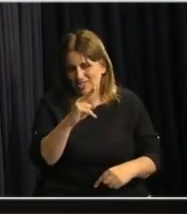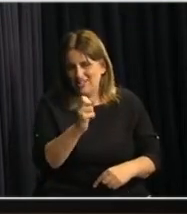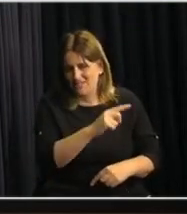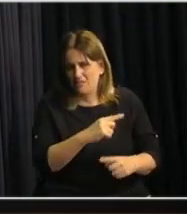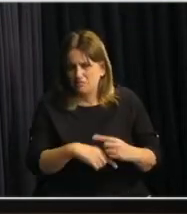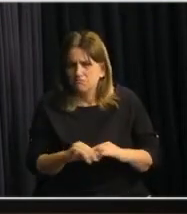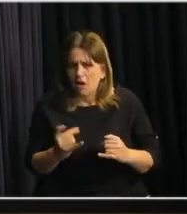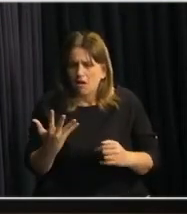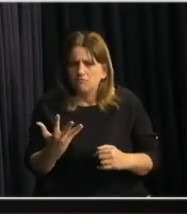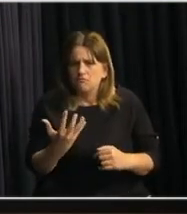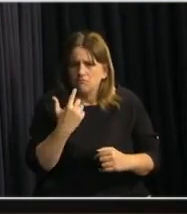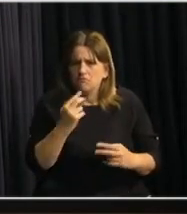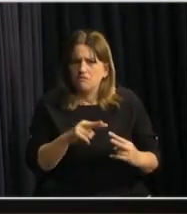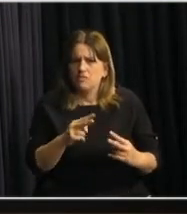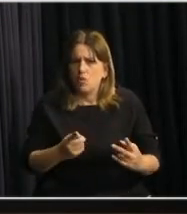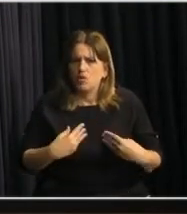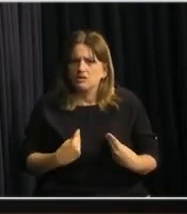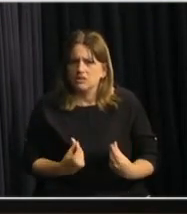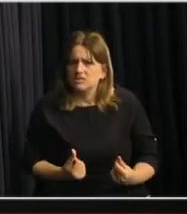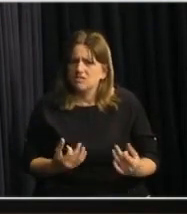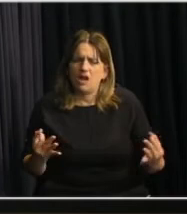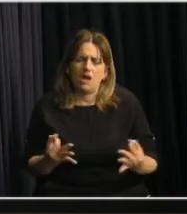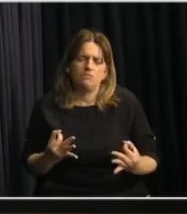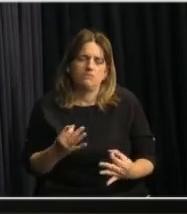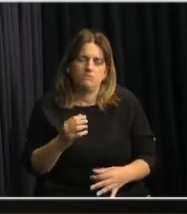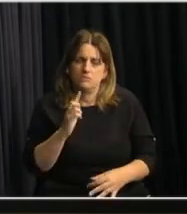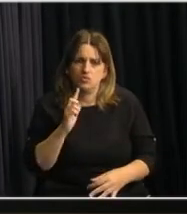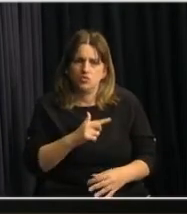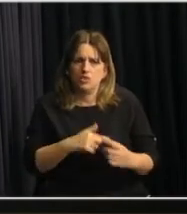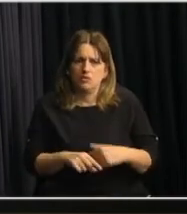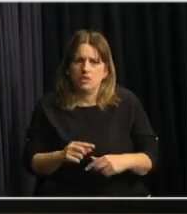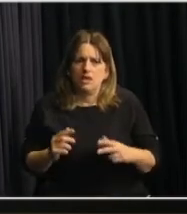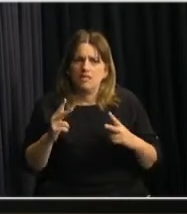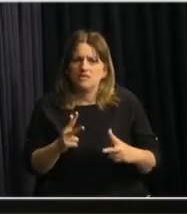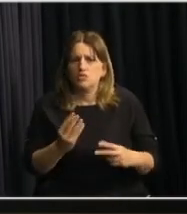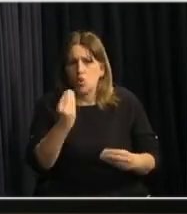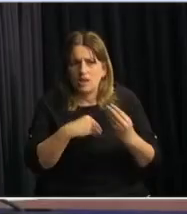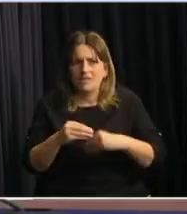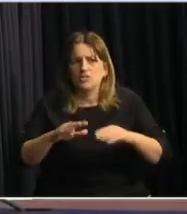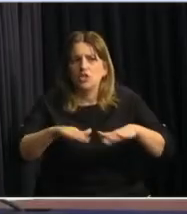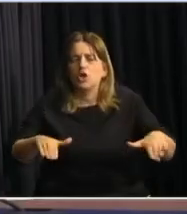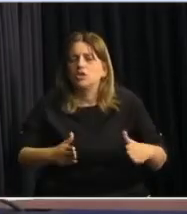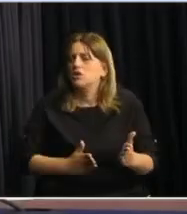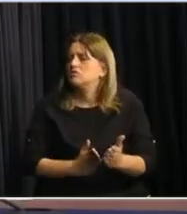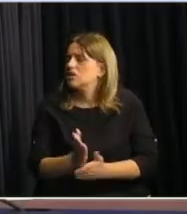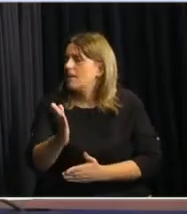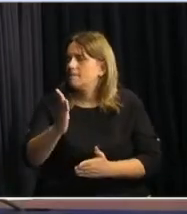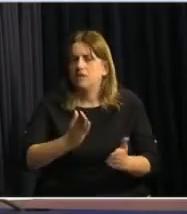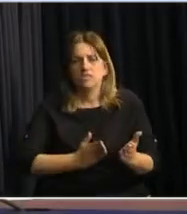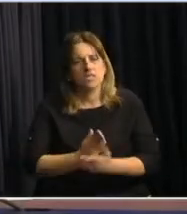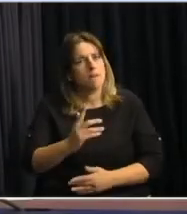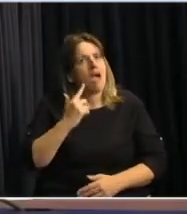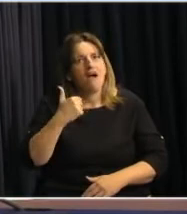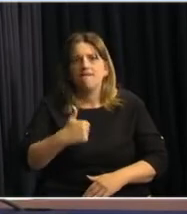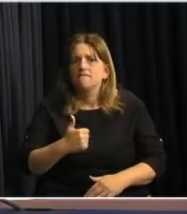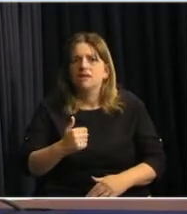encontrado en ti una sensibilidad extraordinaria para decir la alimentación de los niños siempre tiene que estar y vamos